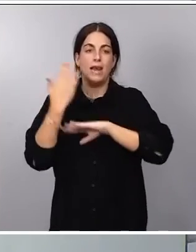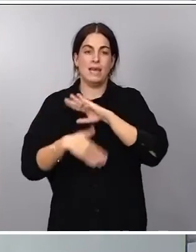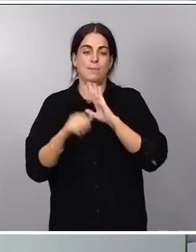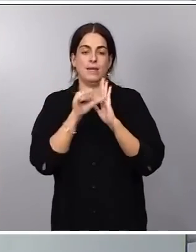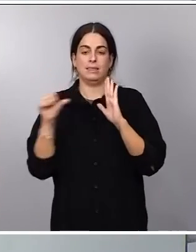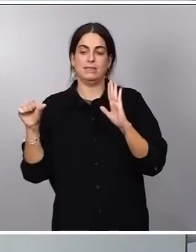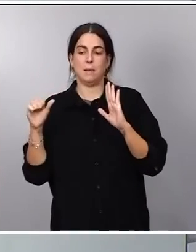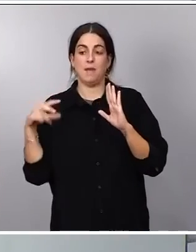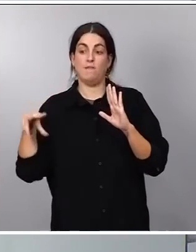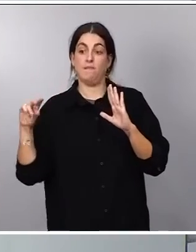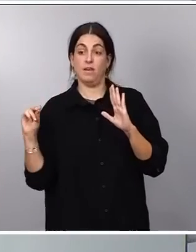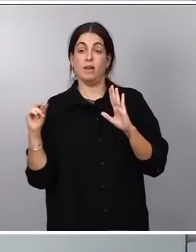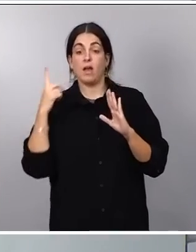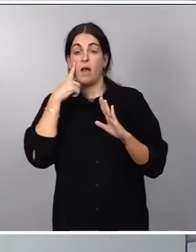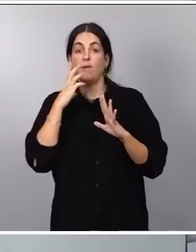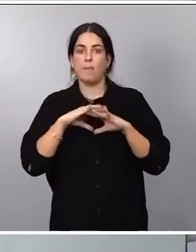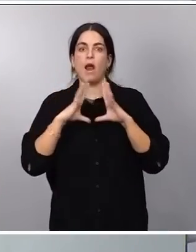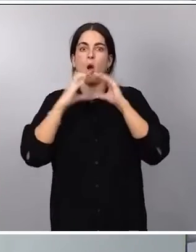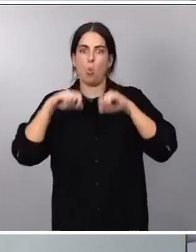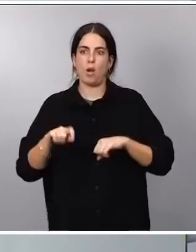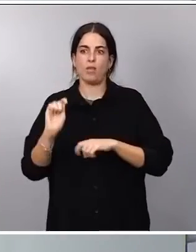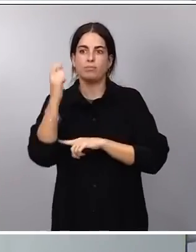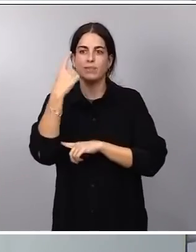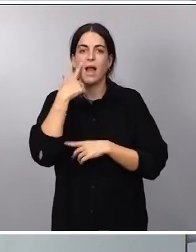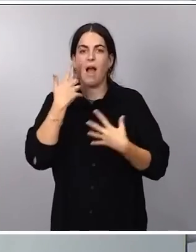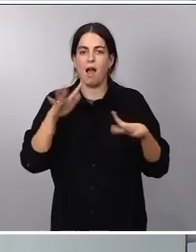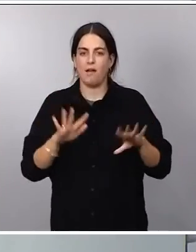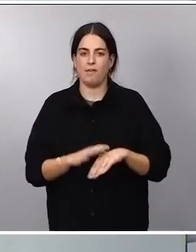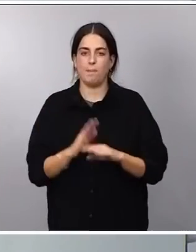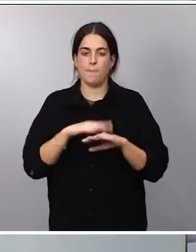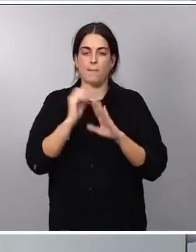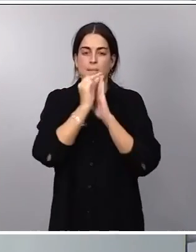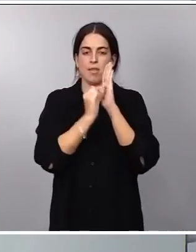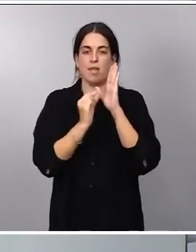semana para poner en marcha, para acordar estas medidas para que estén en vigor cuanto antes. Gracias. Gracias.